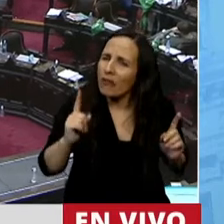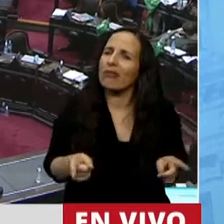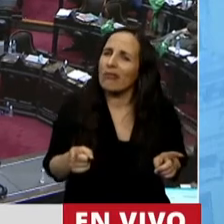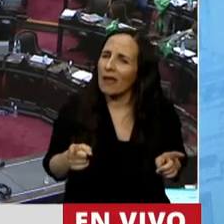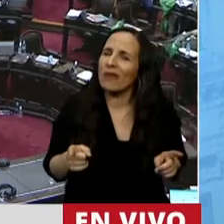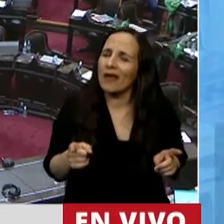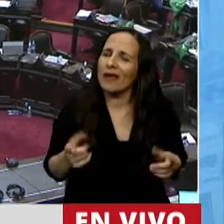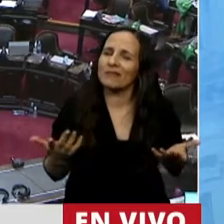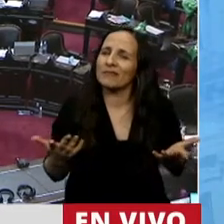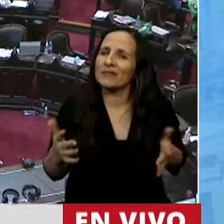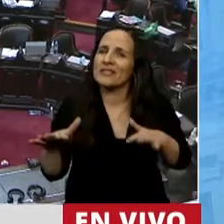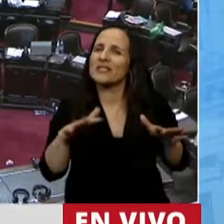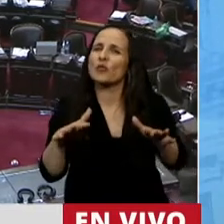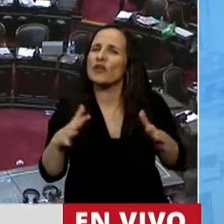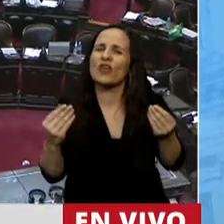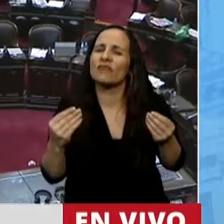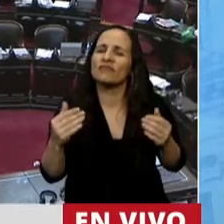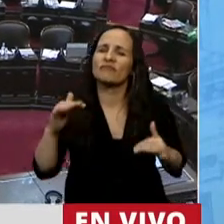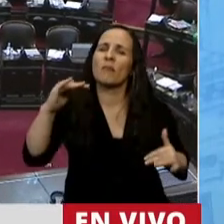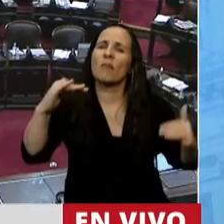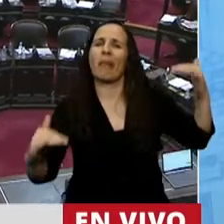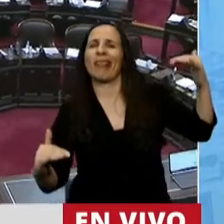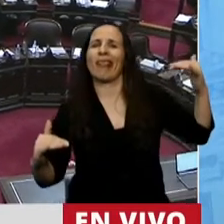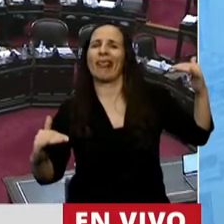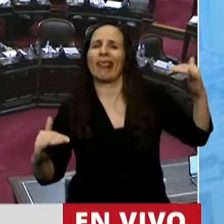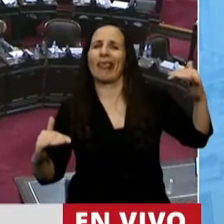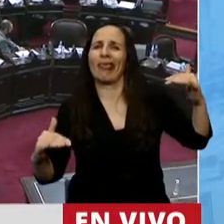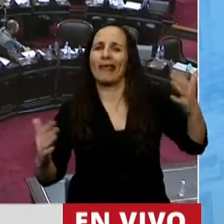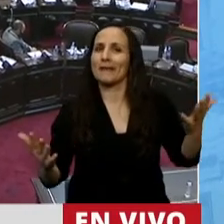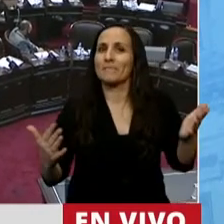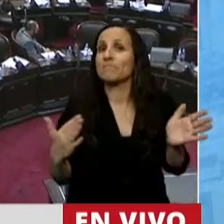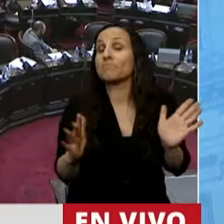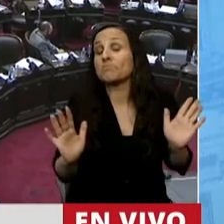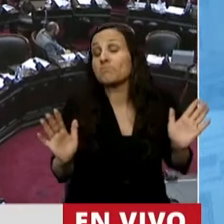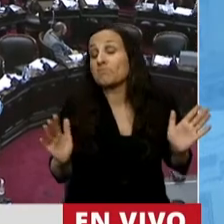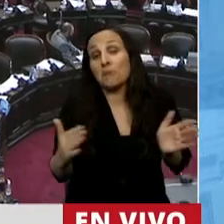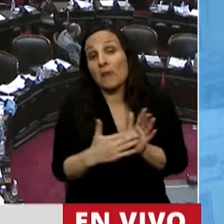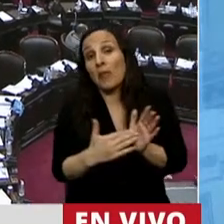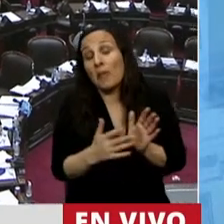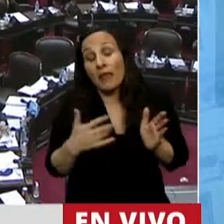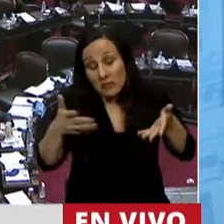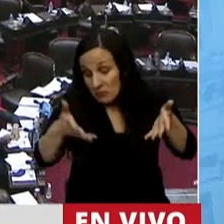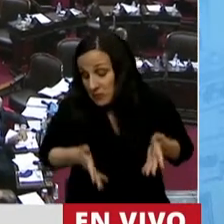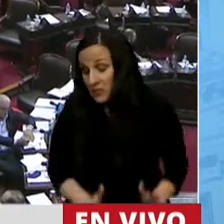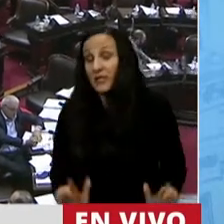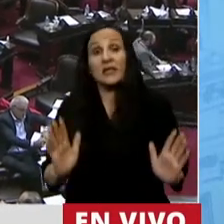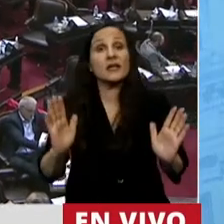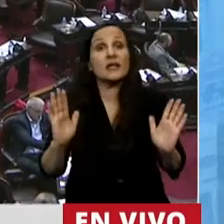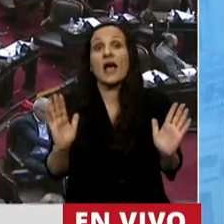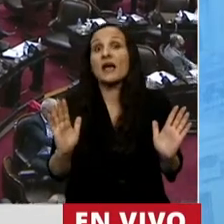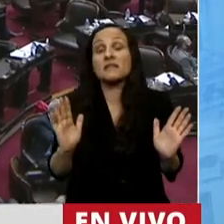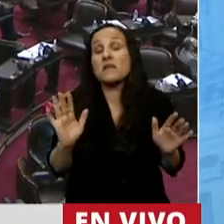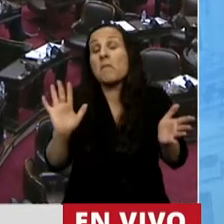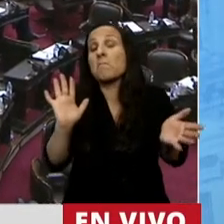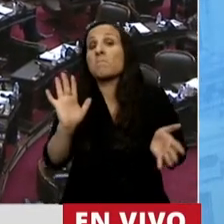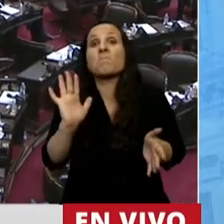un problema de desigualdad. Depende de la bolilla que al nacer nos